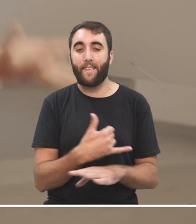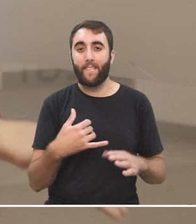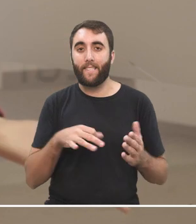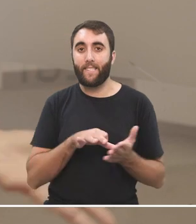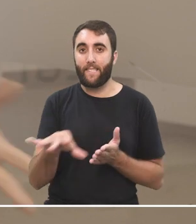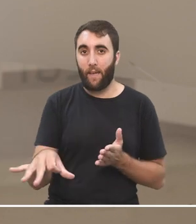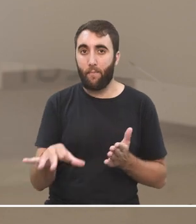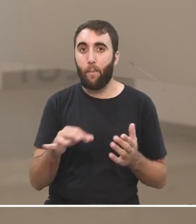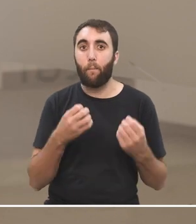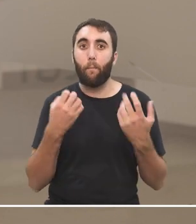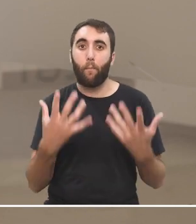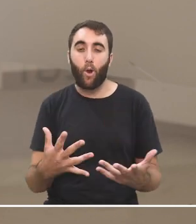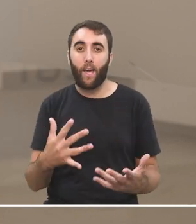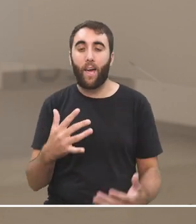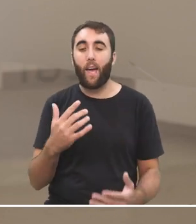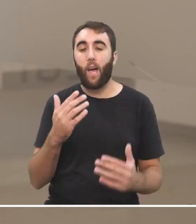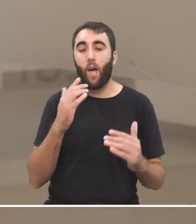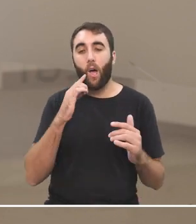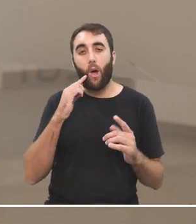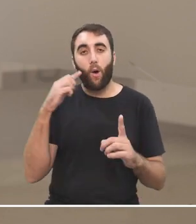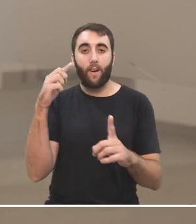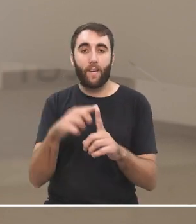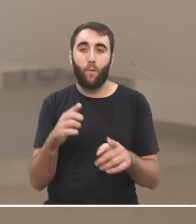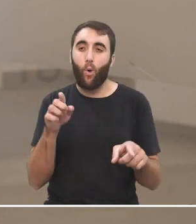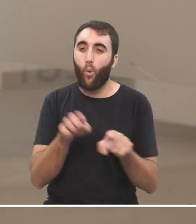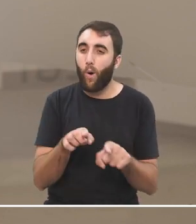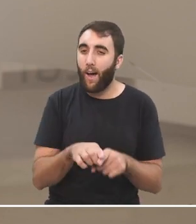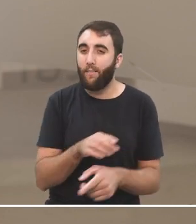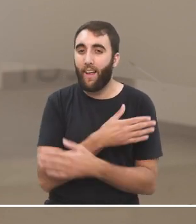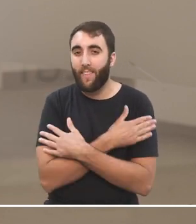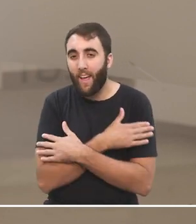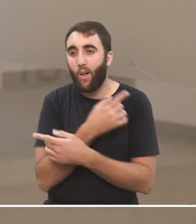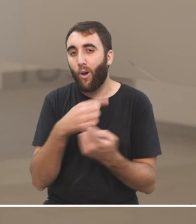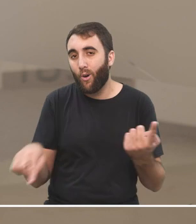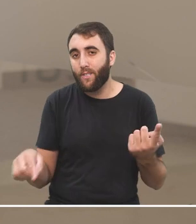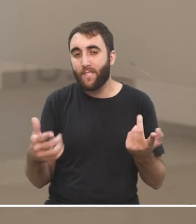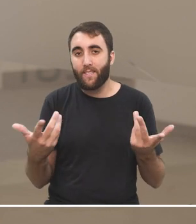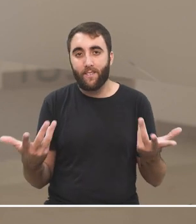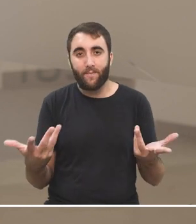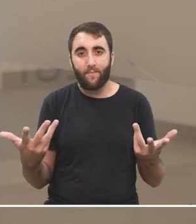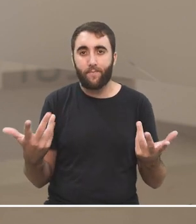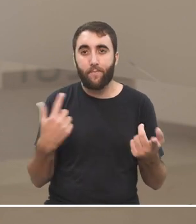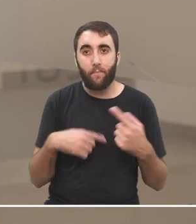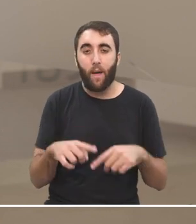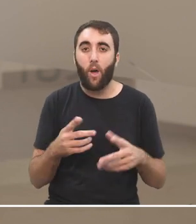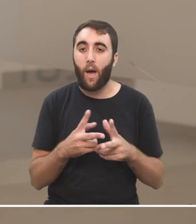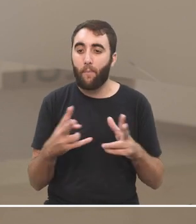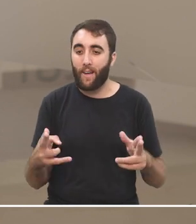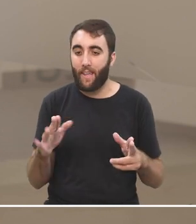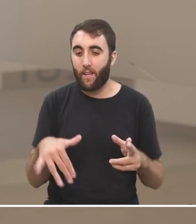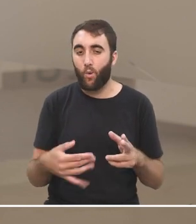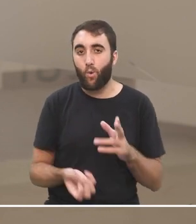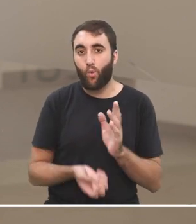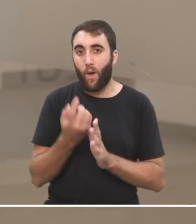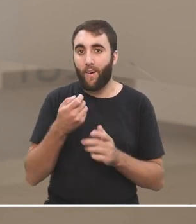porque el horizonte sigue siendo igualitario fraterno y etcétera sino que a partir de la generalización de la